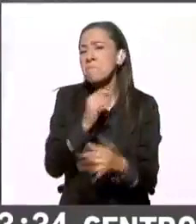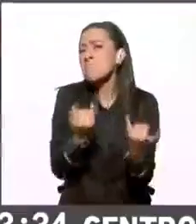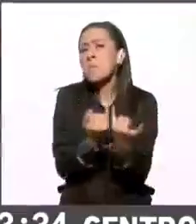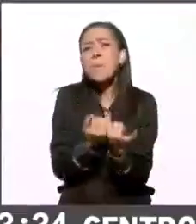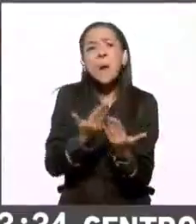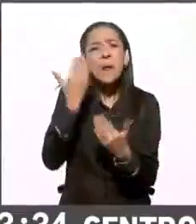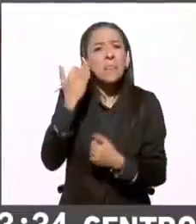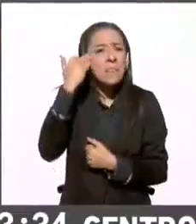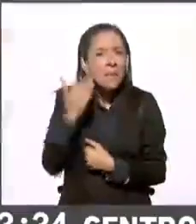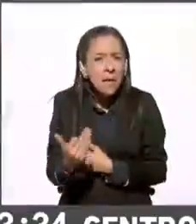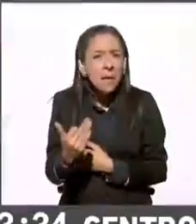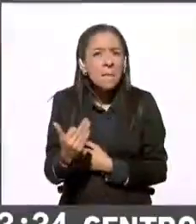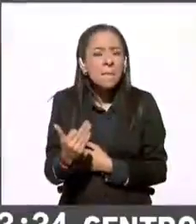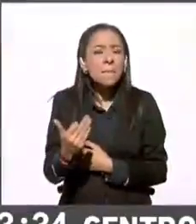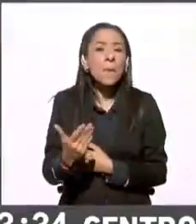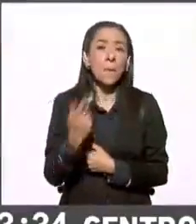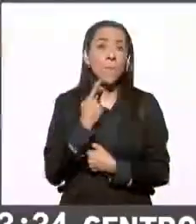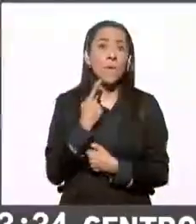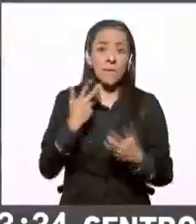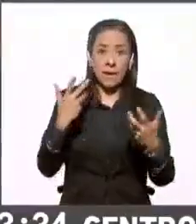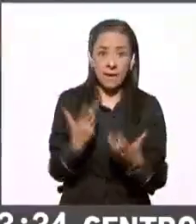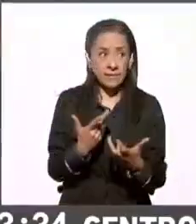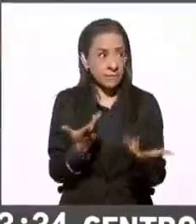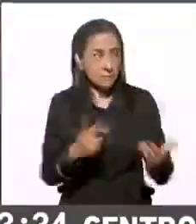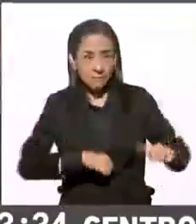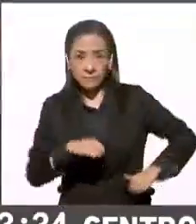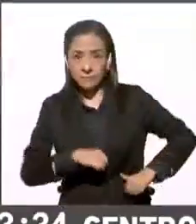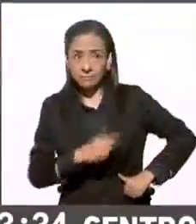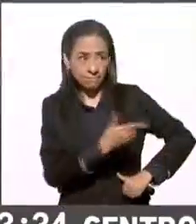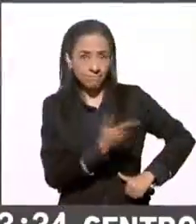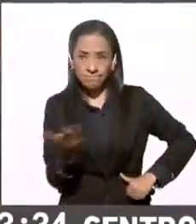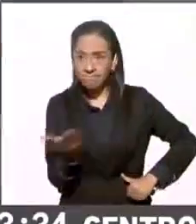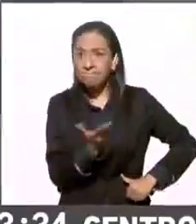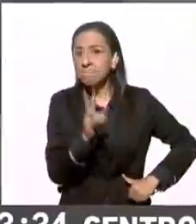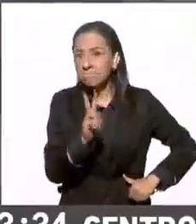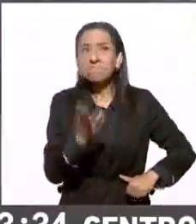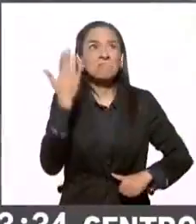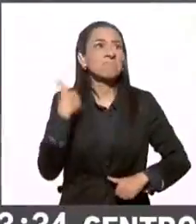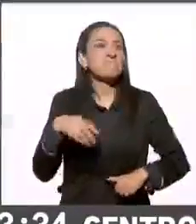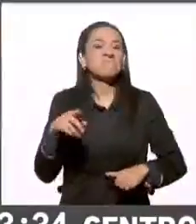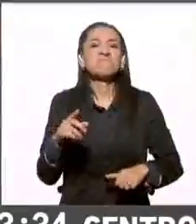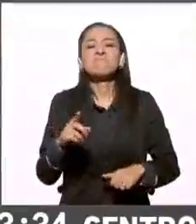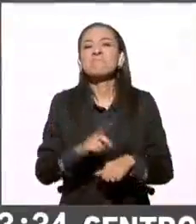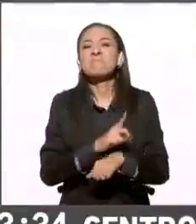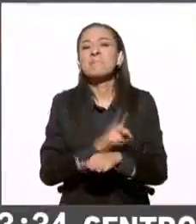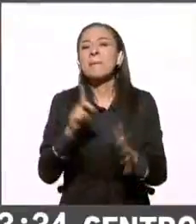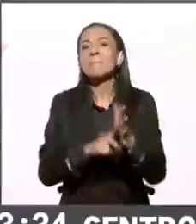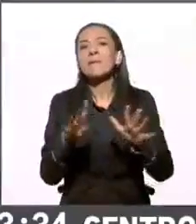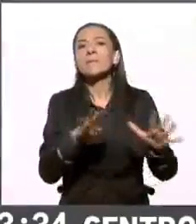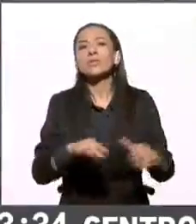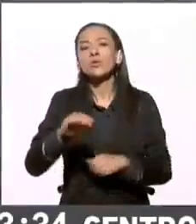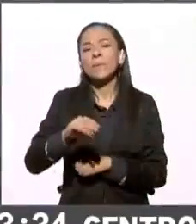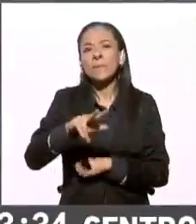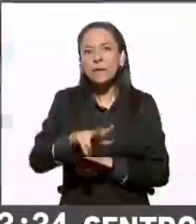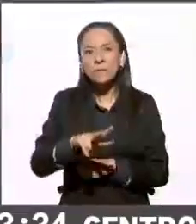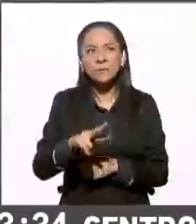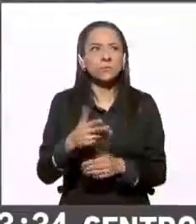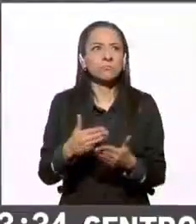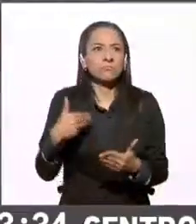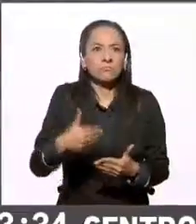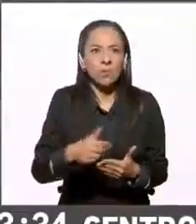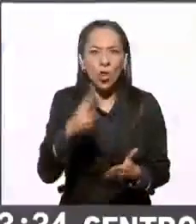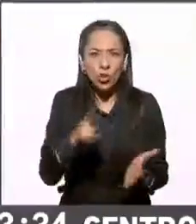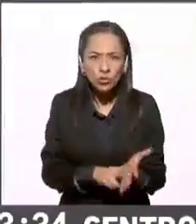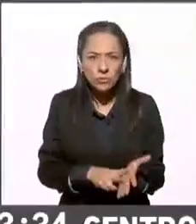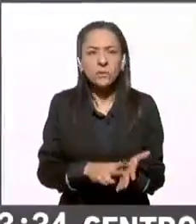la hacer política, Jonathan Carlos en 1988 que en el 2000 o en este momento,